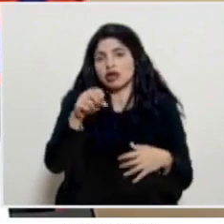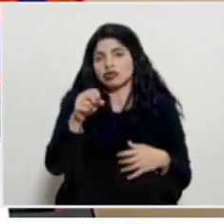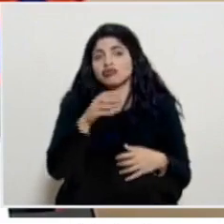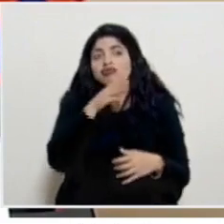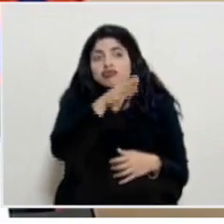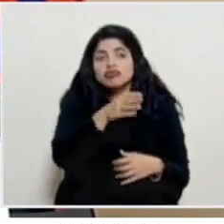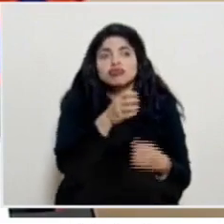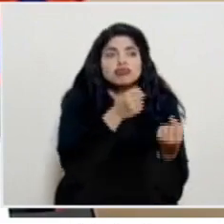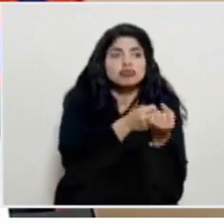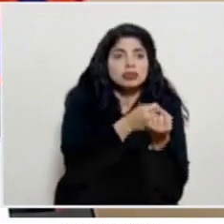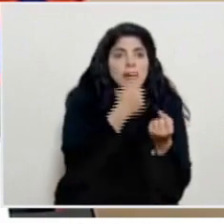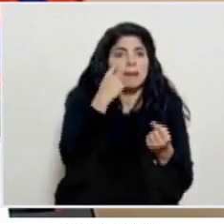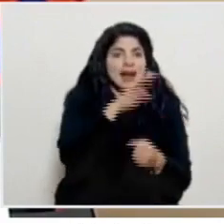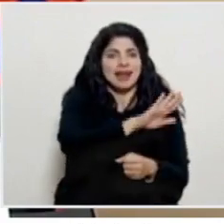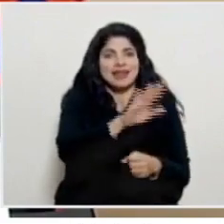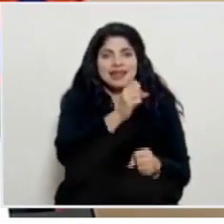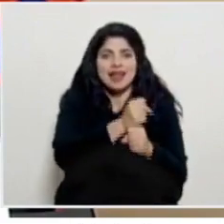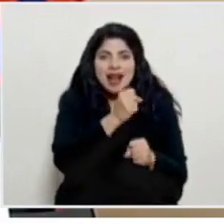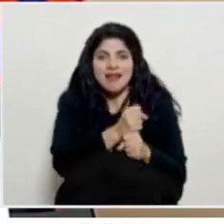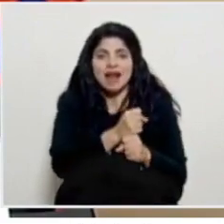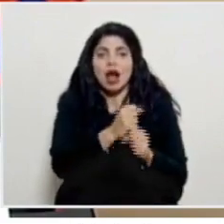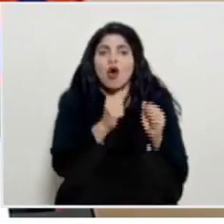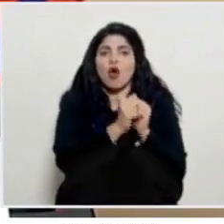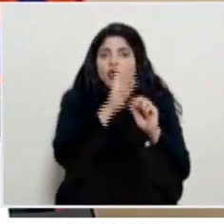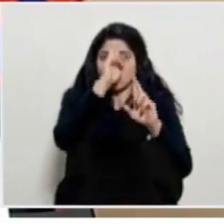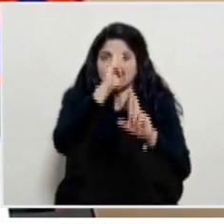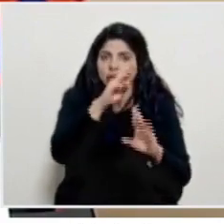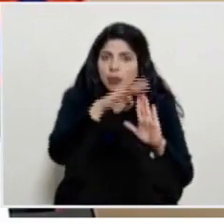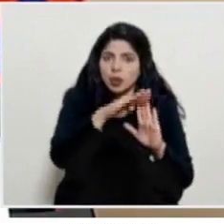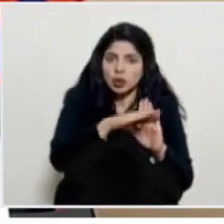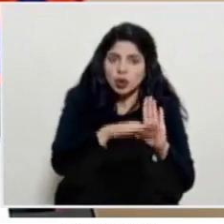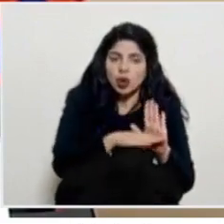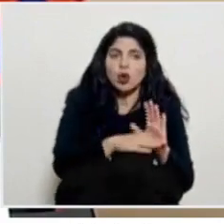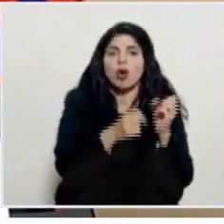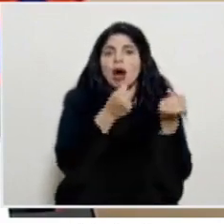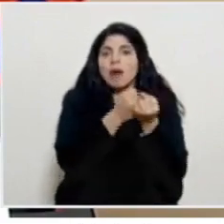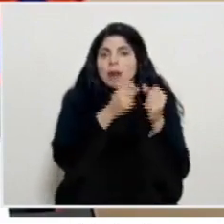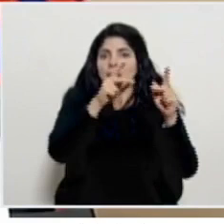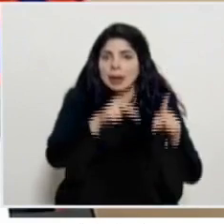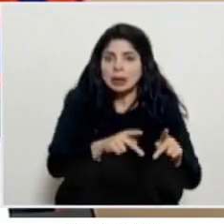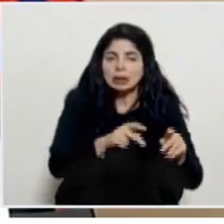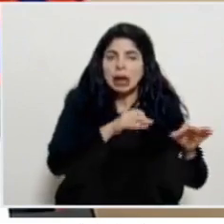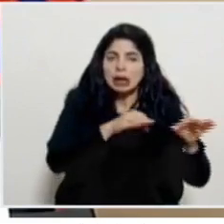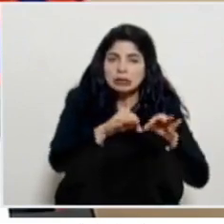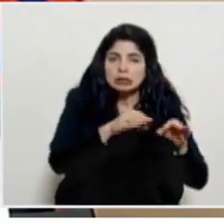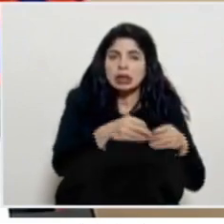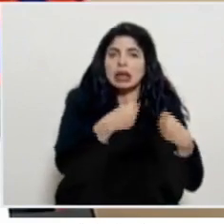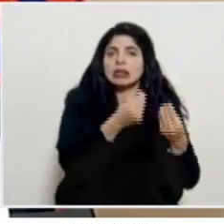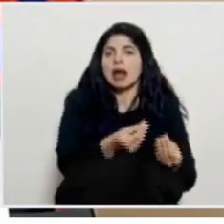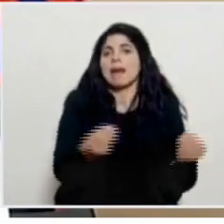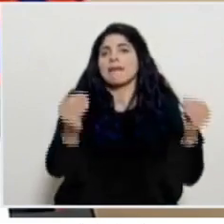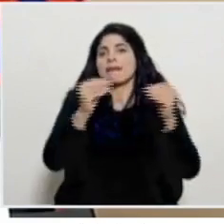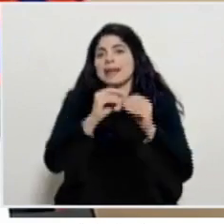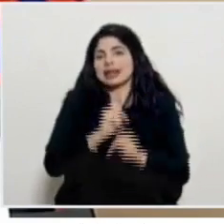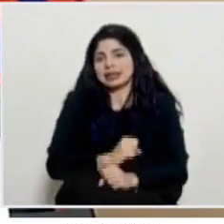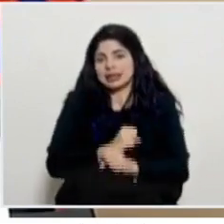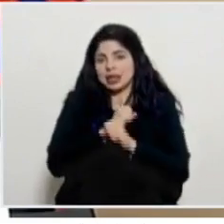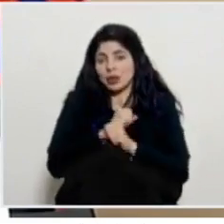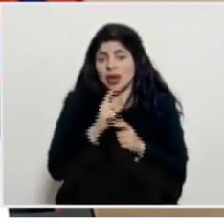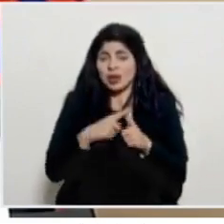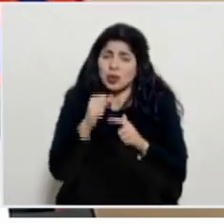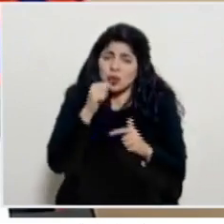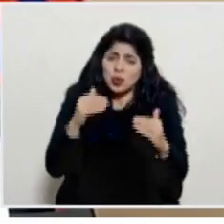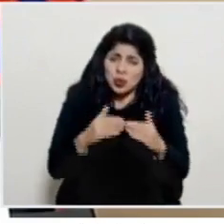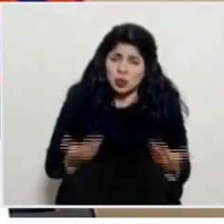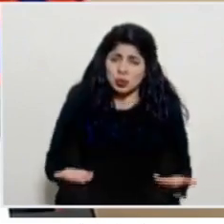para poder trabajar en este modelo aplicando los protocolos apoyando a la gente educándola dándole seguridad y entonces pues no es